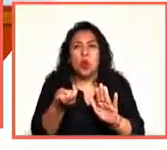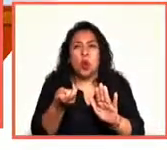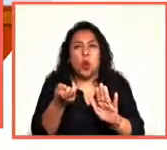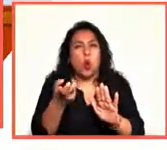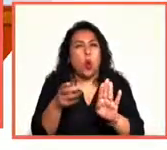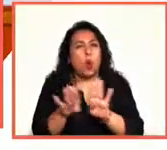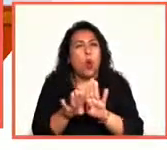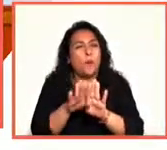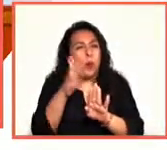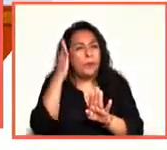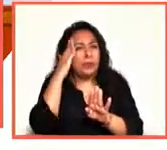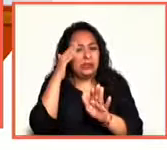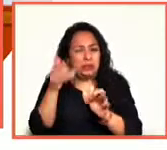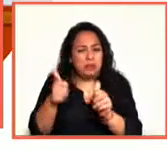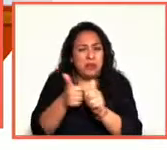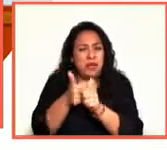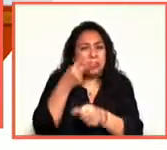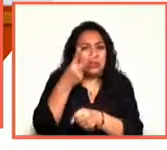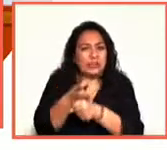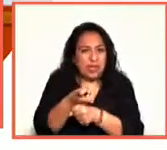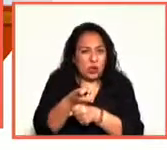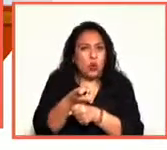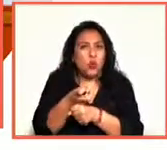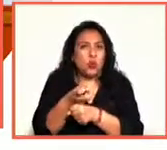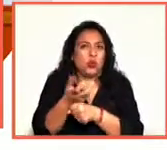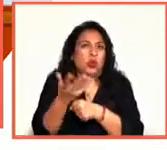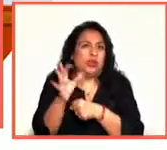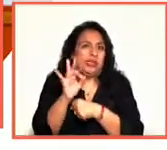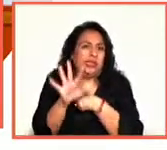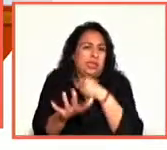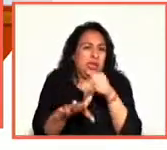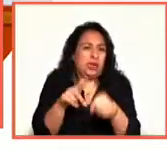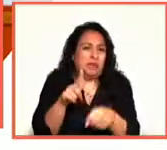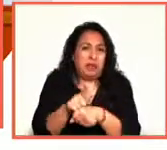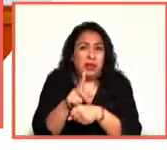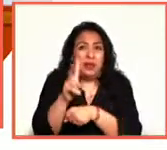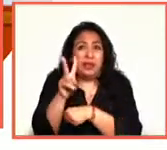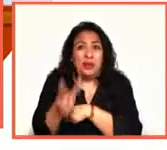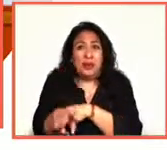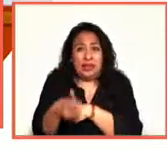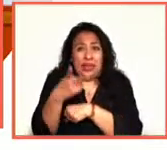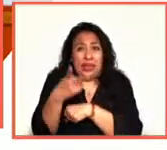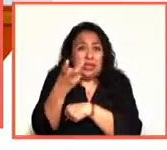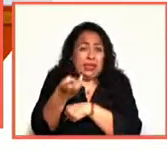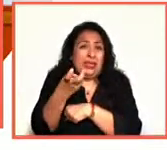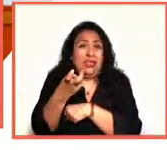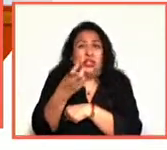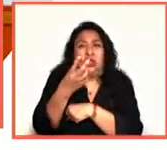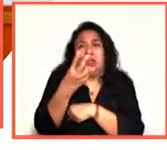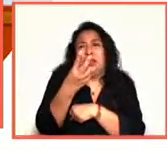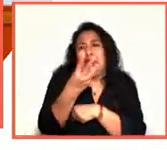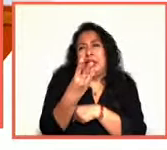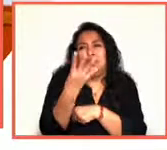animal, ya insisto en que son tres o cuatro ejemplos,